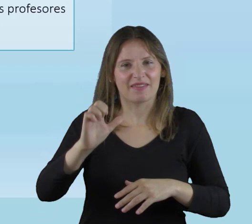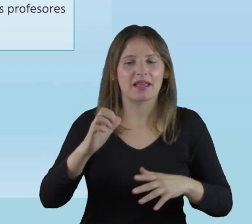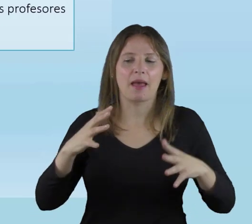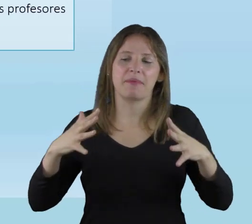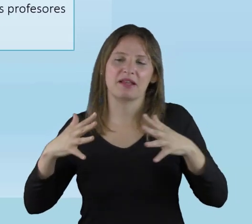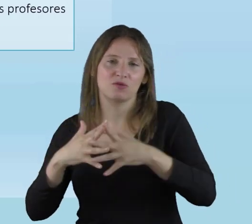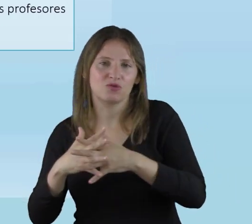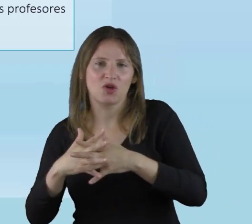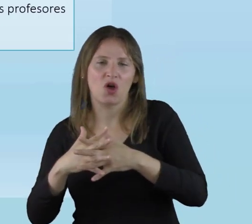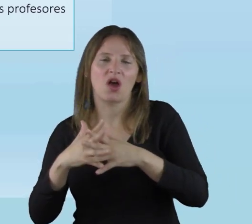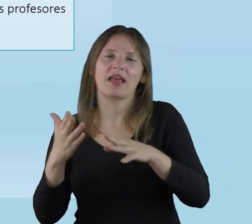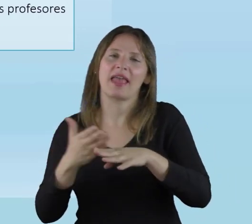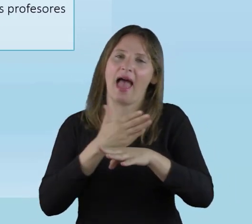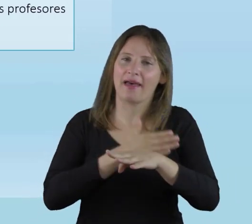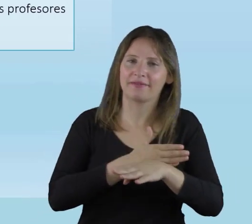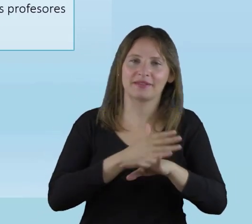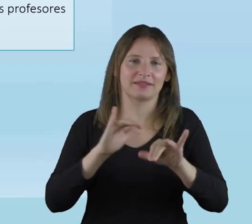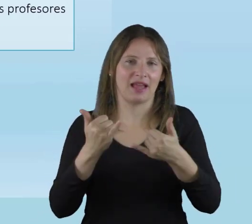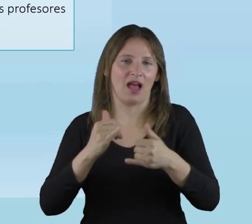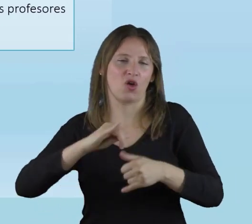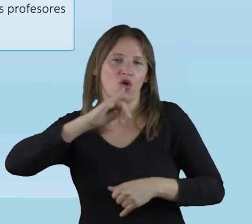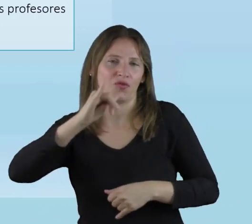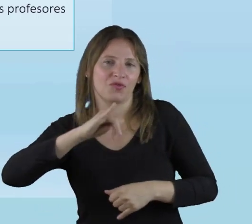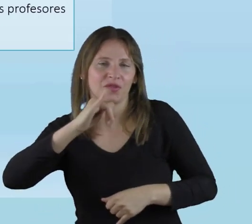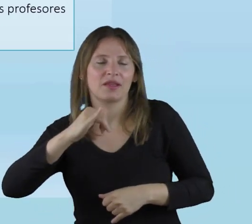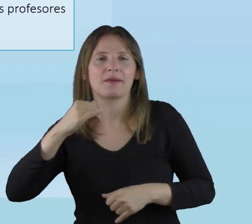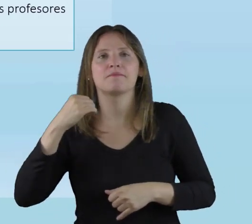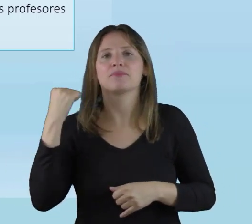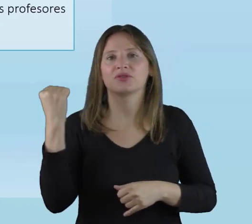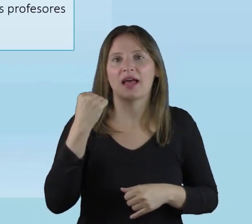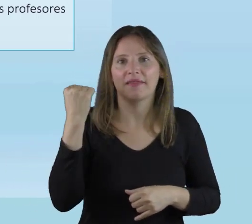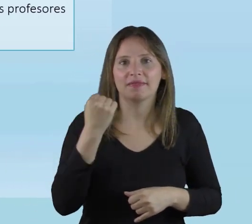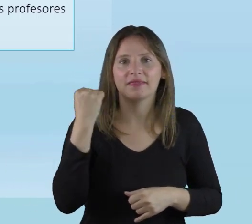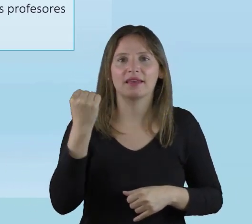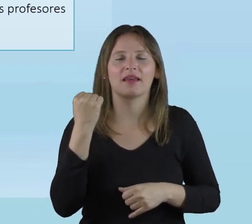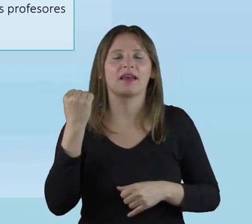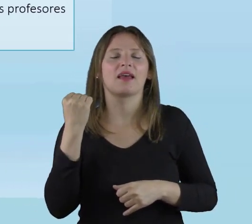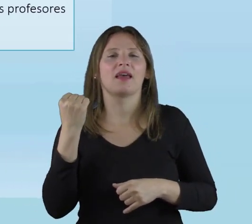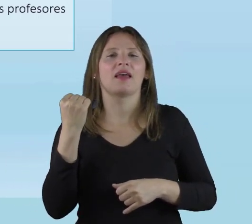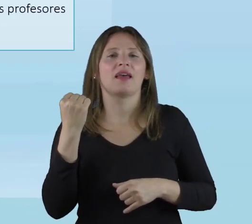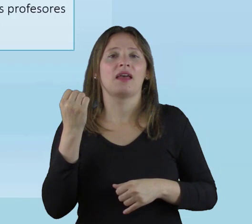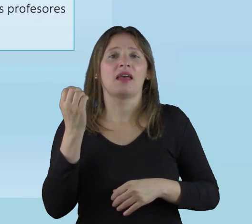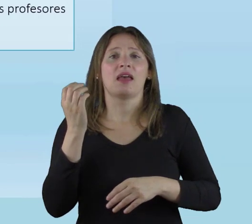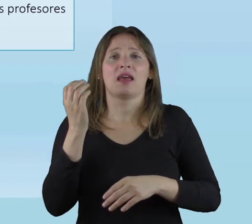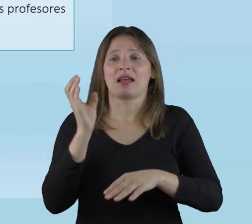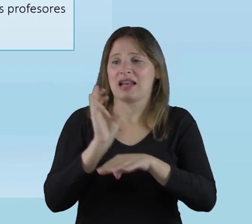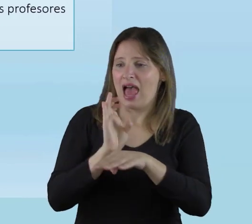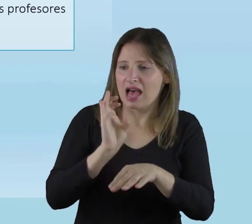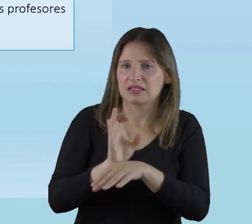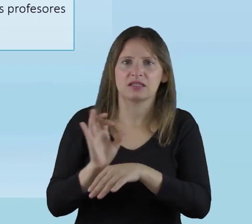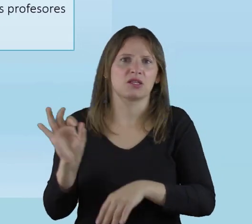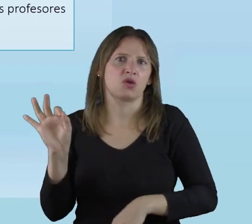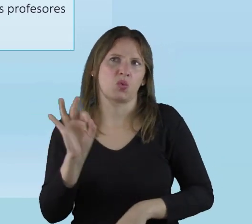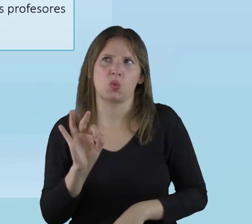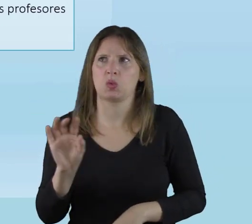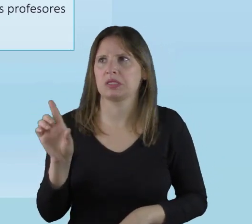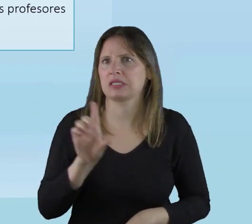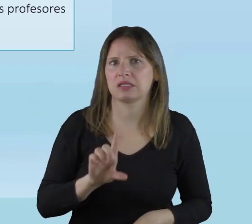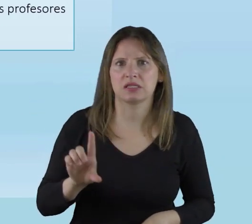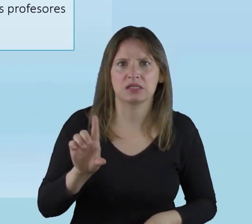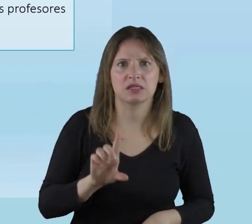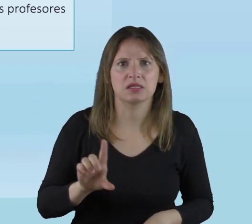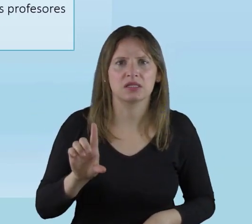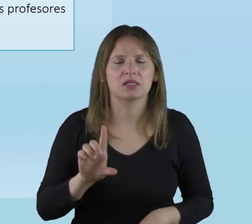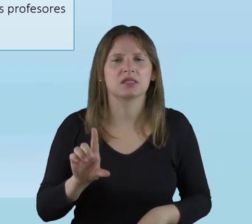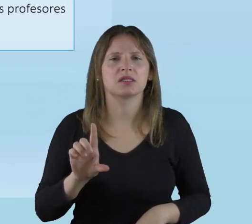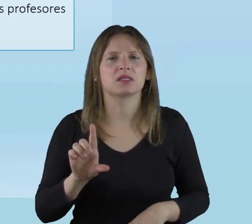inclusión. Estas estrategias que ya anteriormente les mencioné. Es importante que el aula o